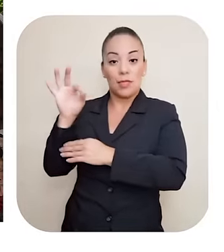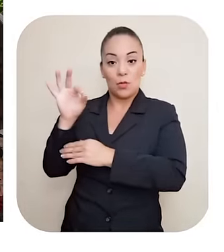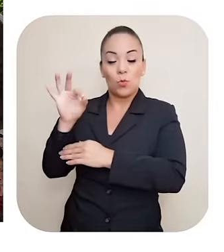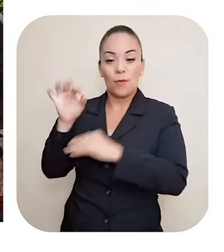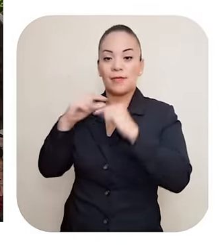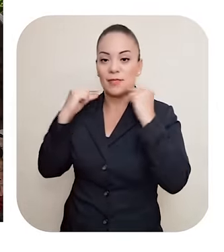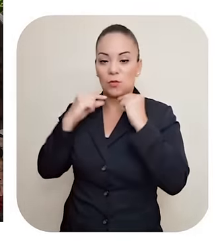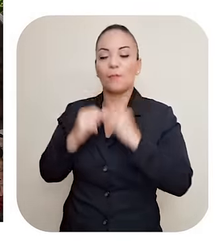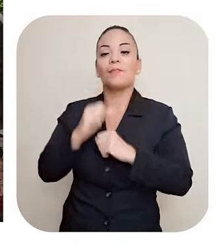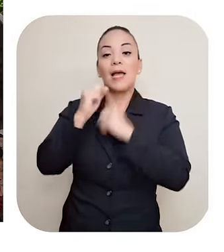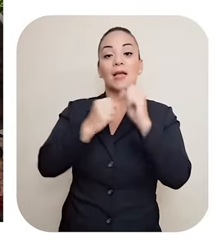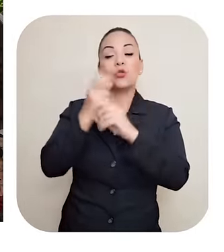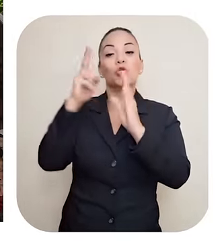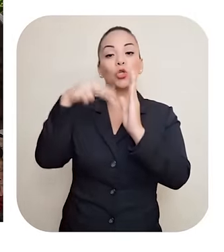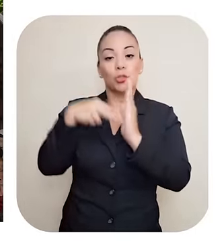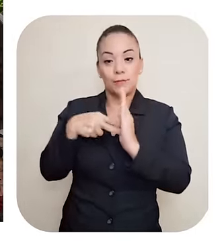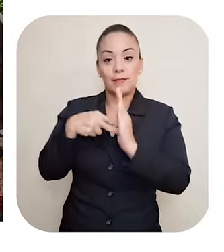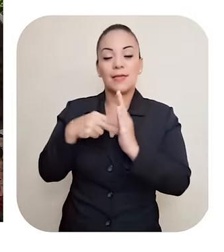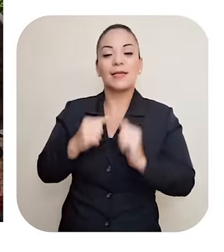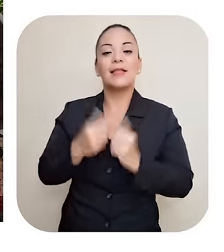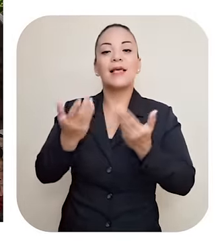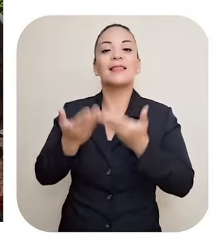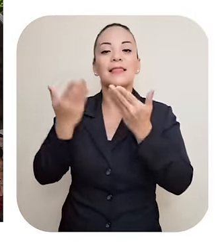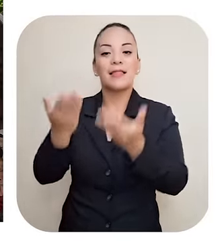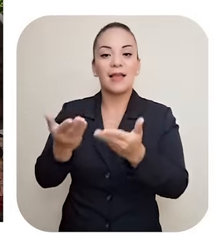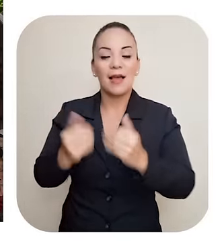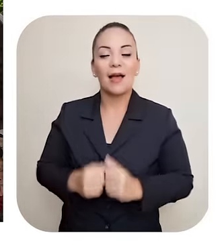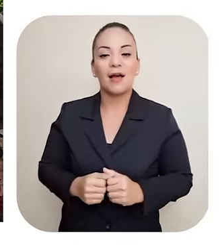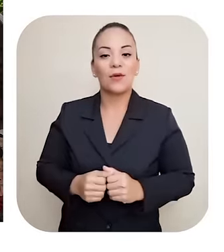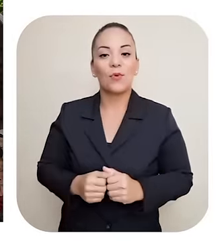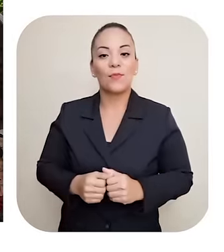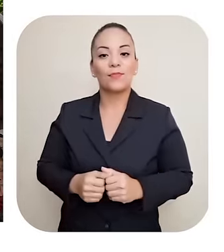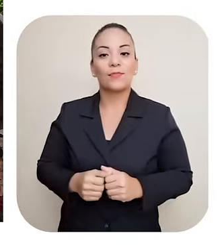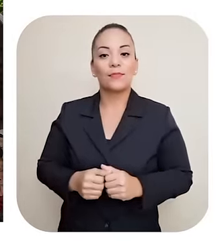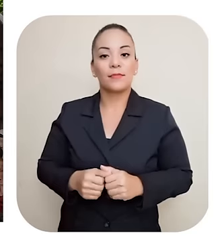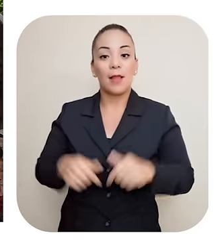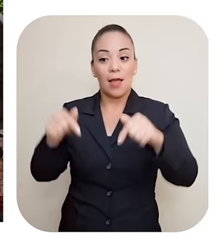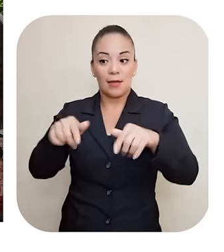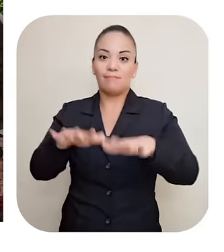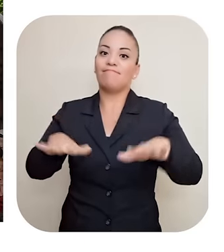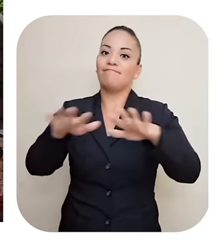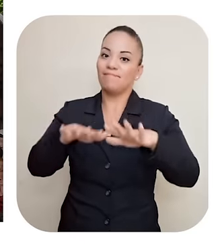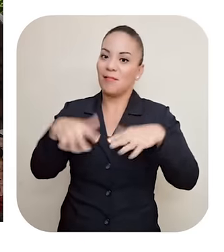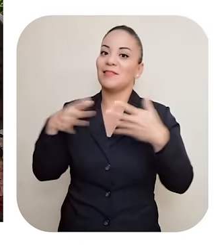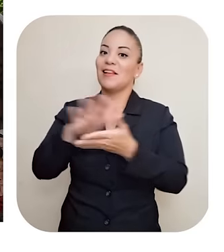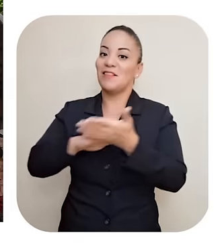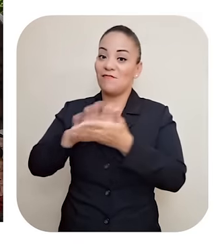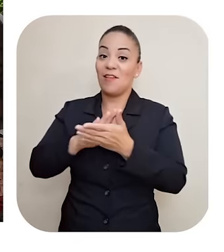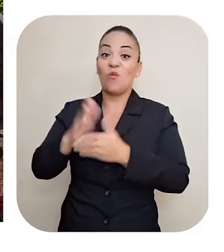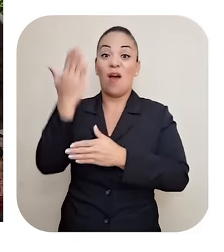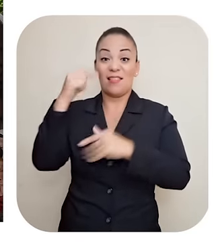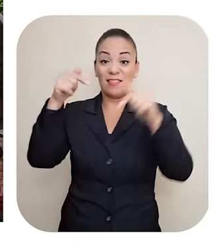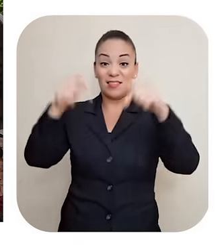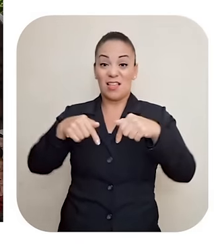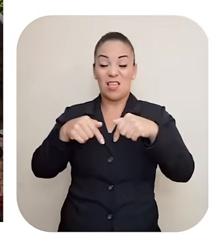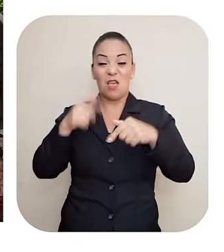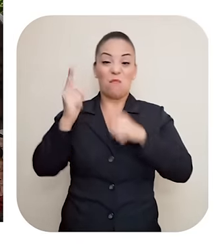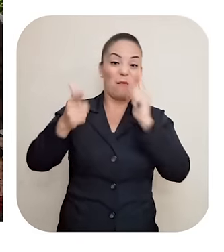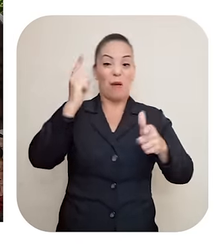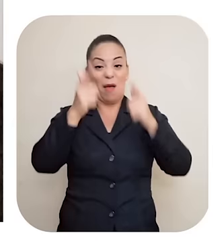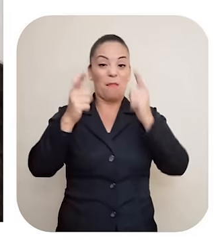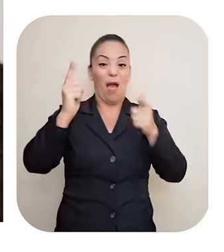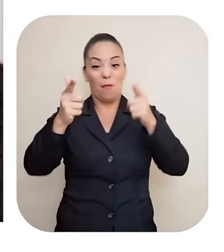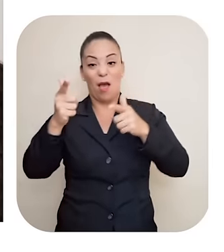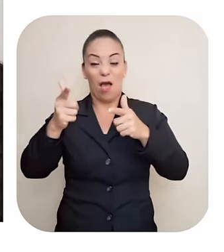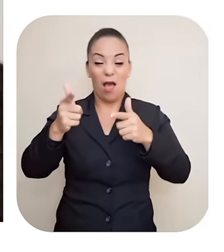entregaron Este Berenjenal Porque aquí era balazos Droga Prostitución vine Me